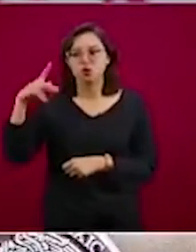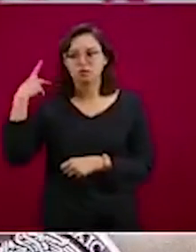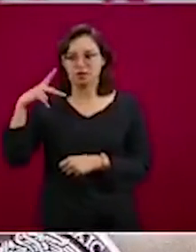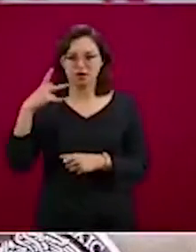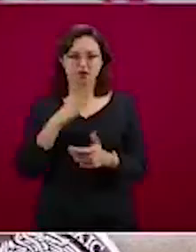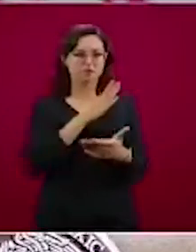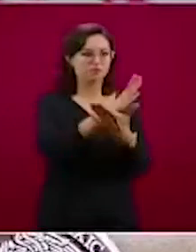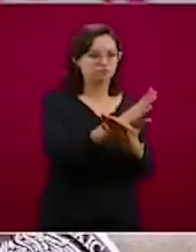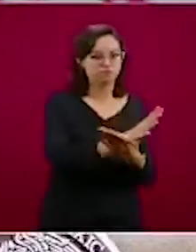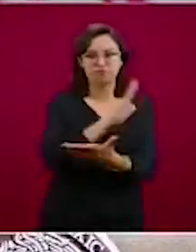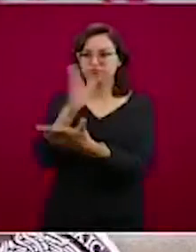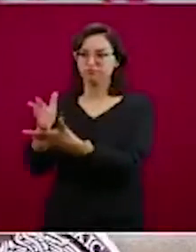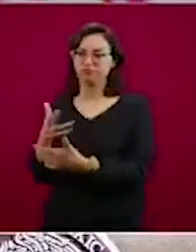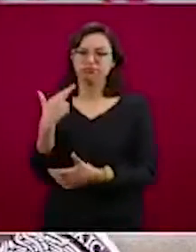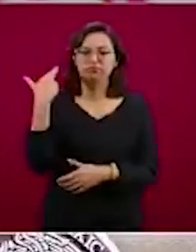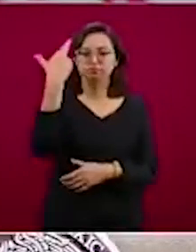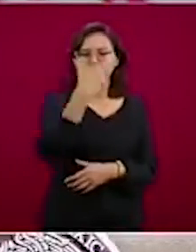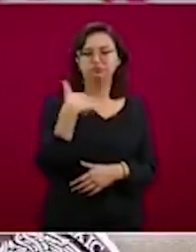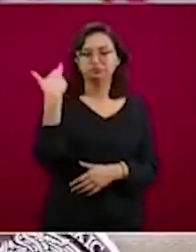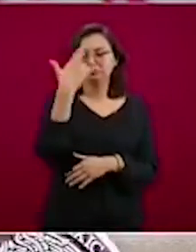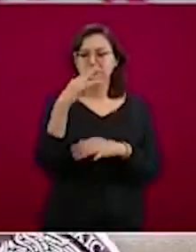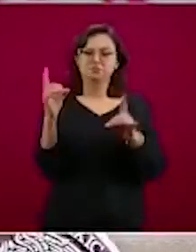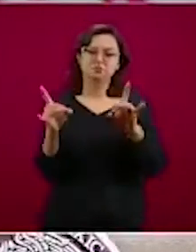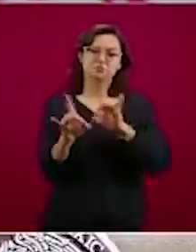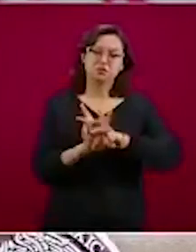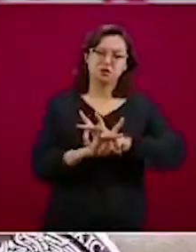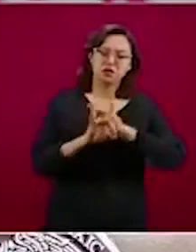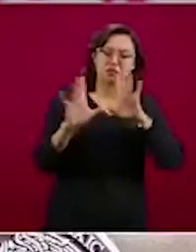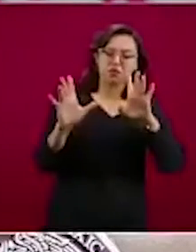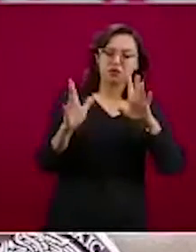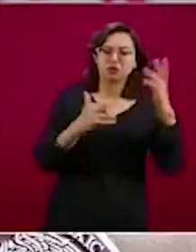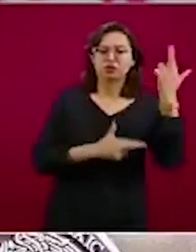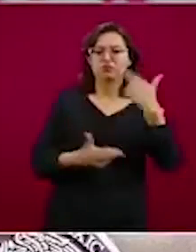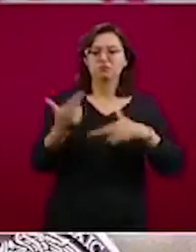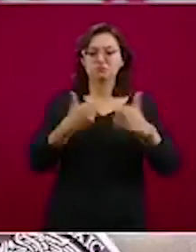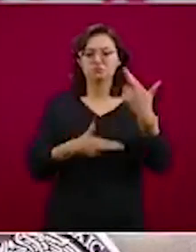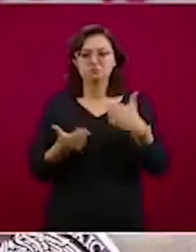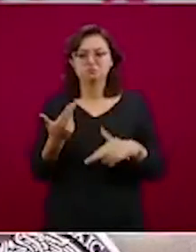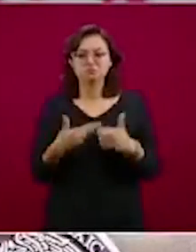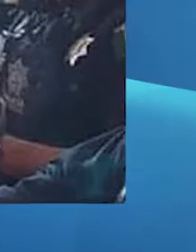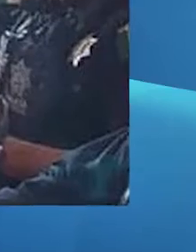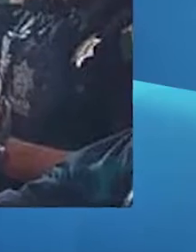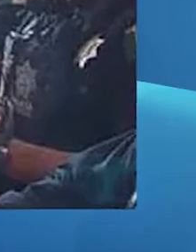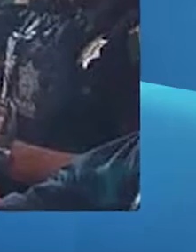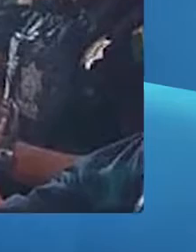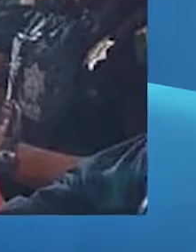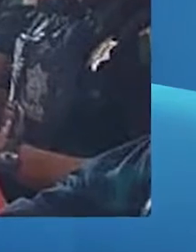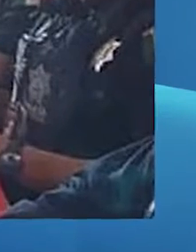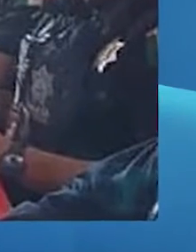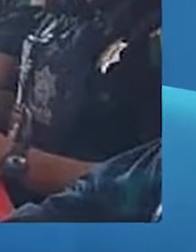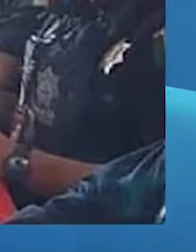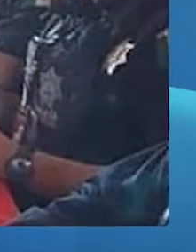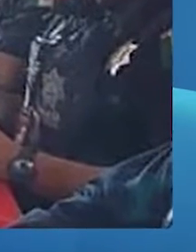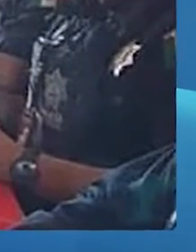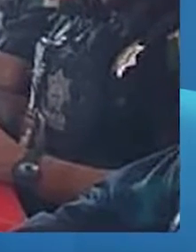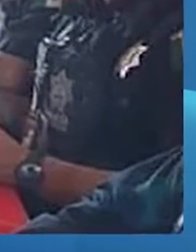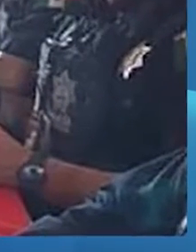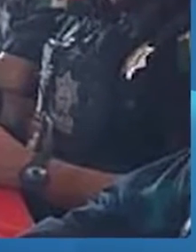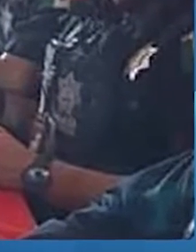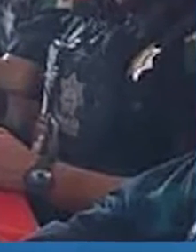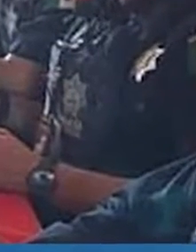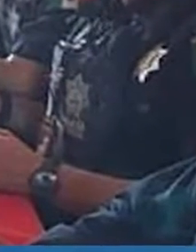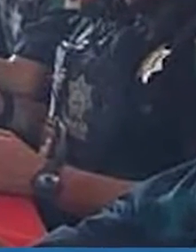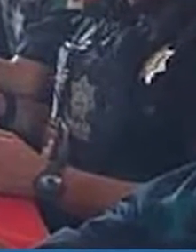conferencia matutina en Palacio Nacional, señaló que la unidad de asuntos internos inició ya una indagatoria, luego que se diera a conocer dicho